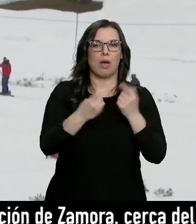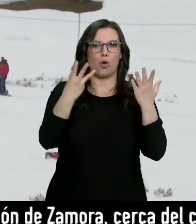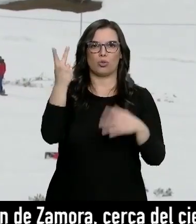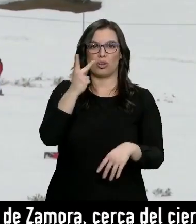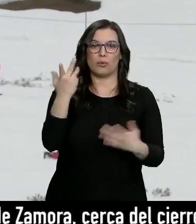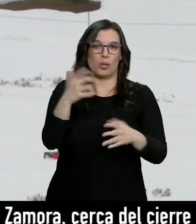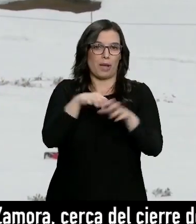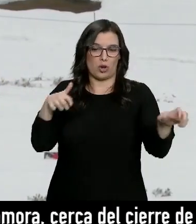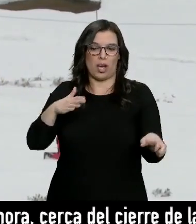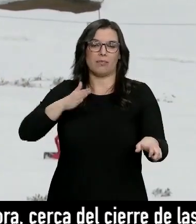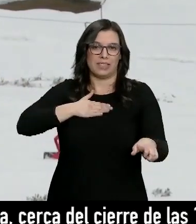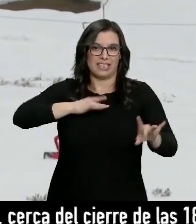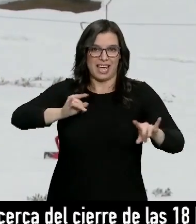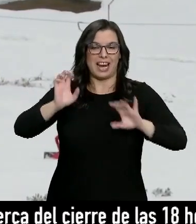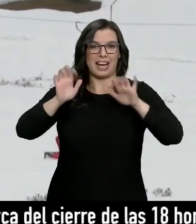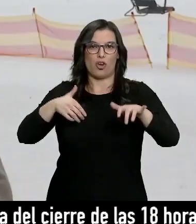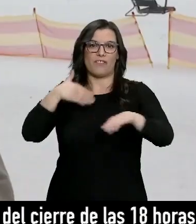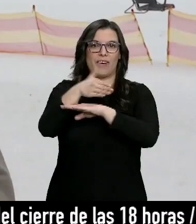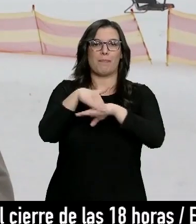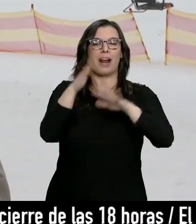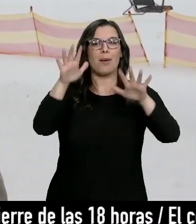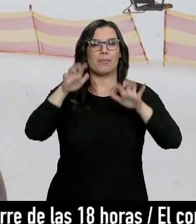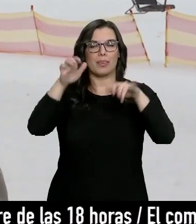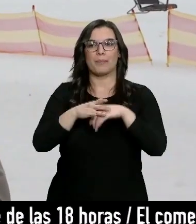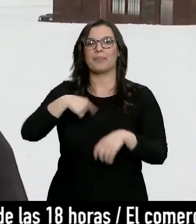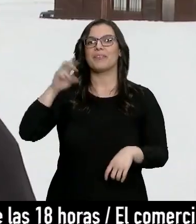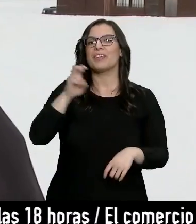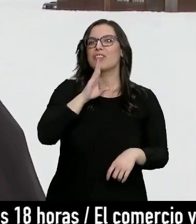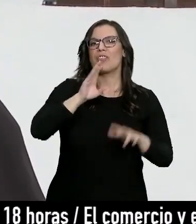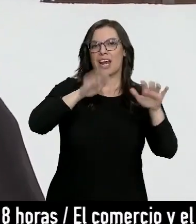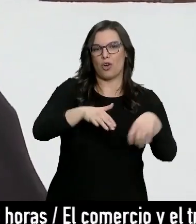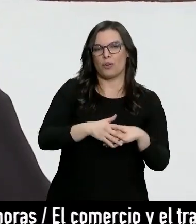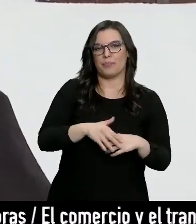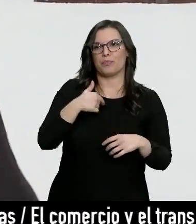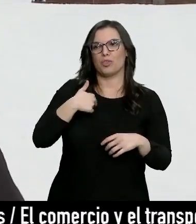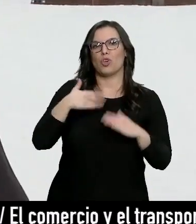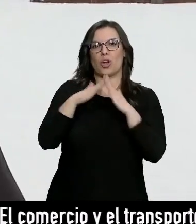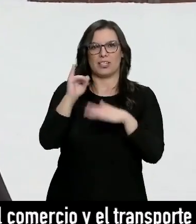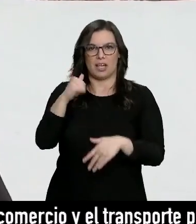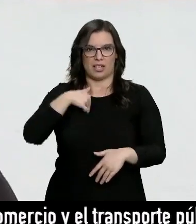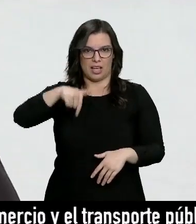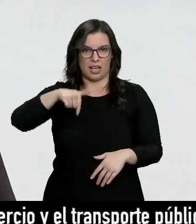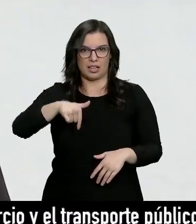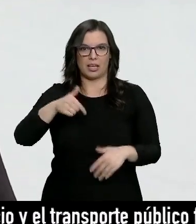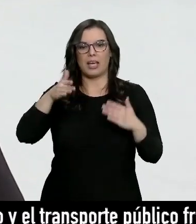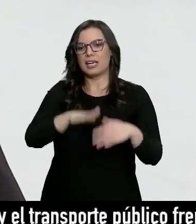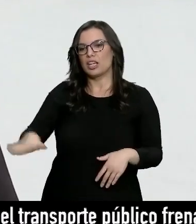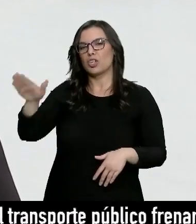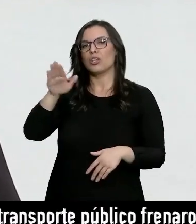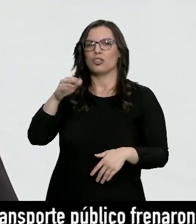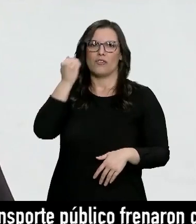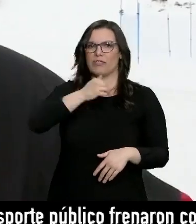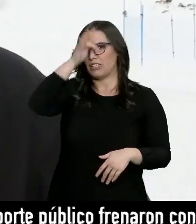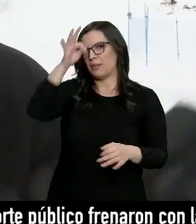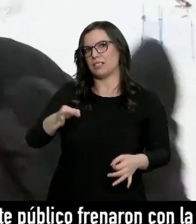que la mayoría son leoneses que acuden a cursos de esquí. ¿De dónde venís vosotros? De León. Tengo un apartamento aquí, tengo unos niños pequeños y todos los fines